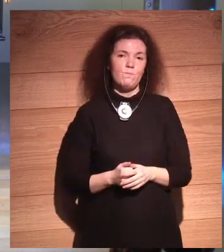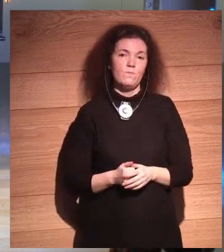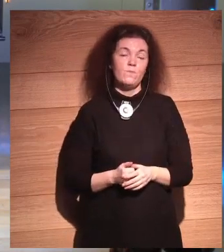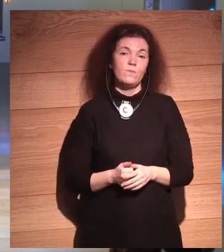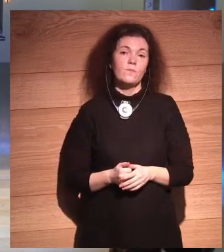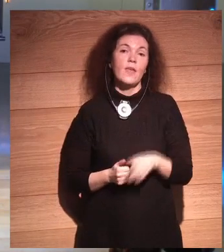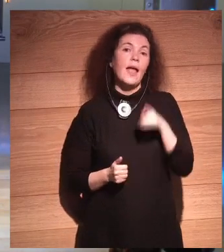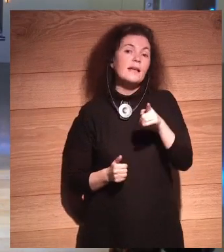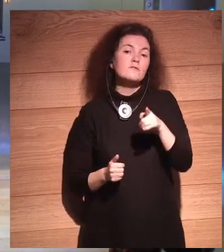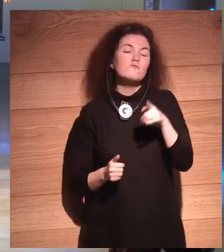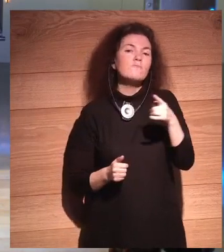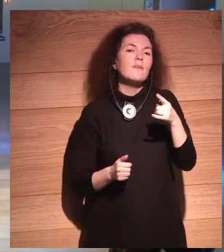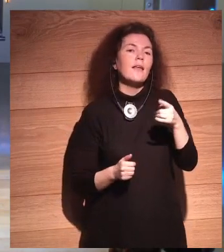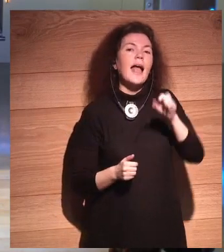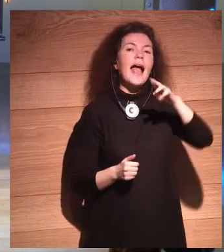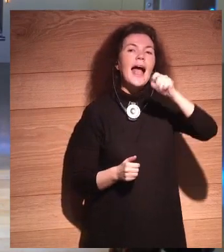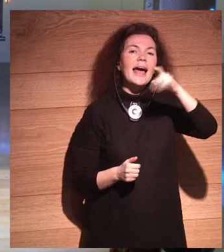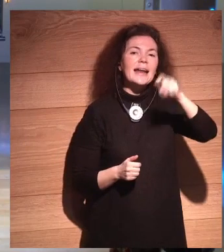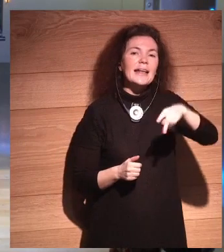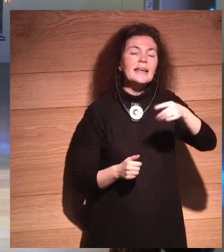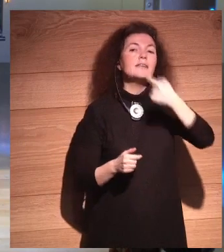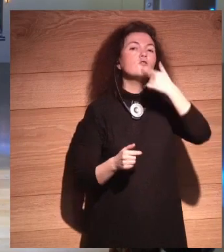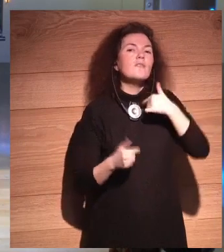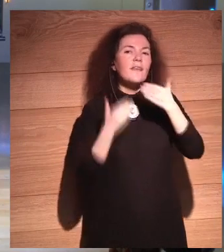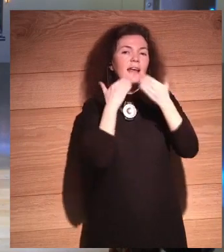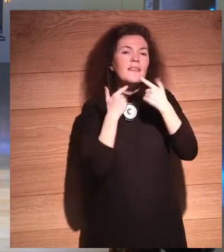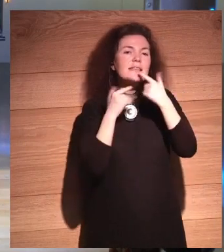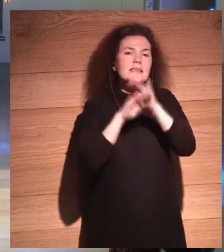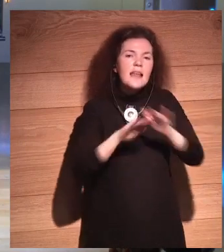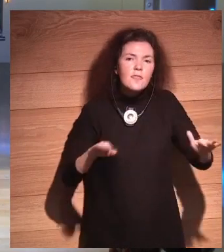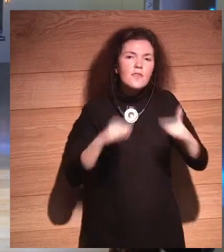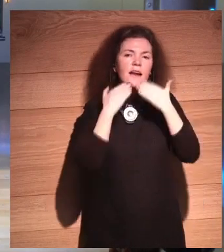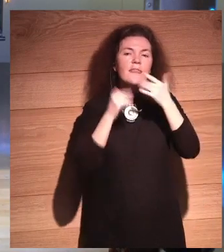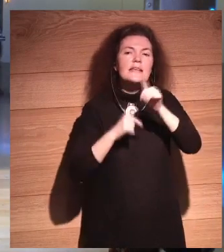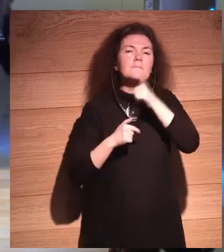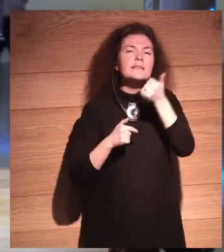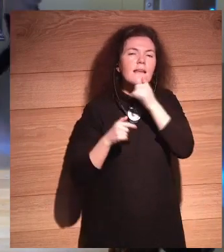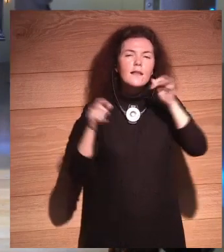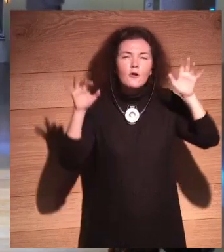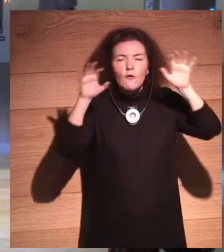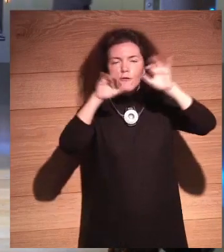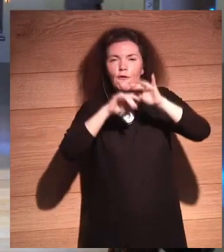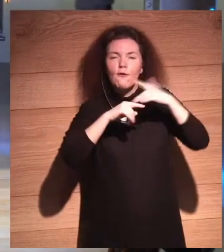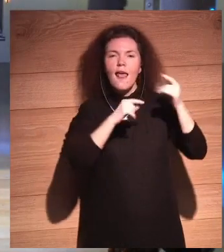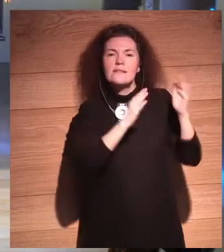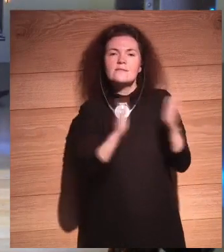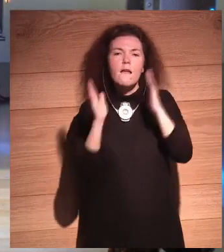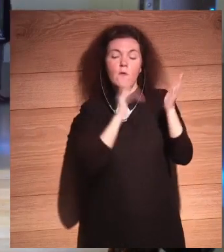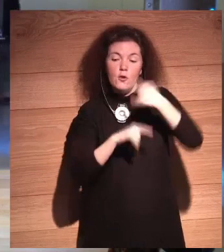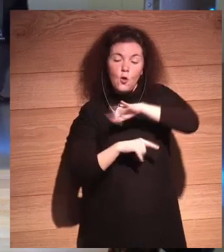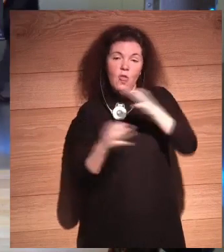Y esto, como nos va a decir Erling, esto tiene que ver con el silencio, con el misterio, con las secuencias. Tenemos que